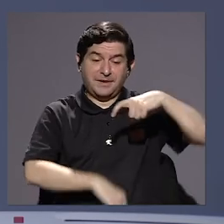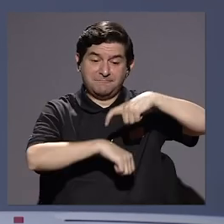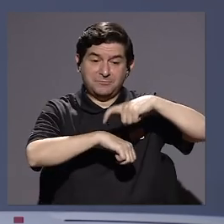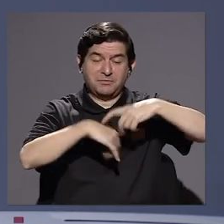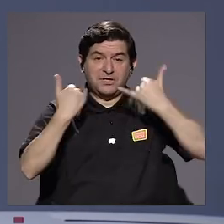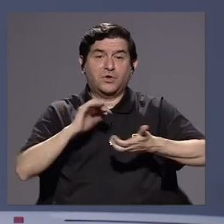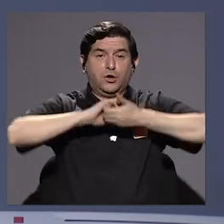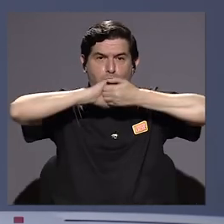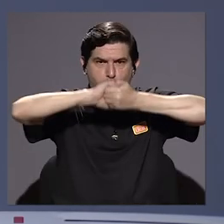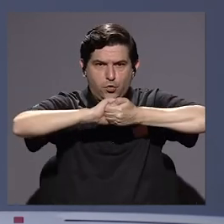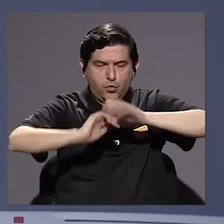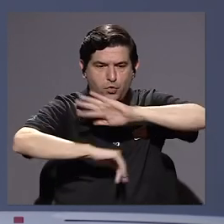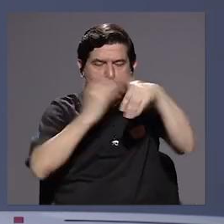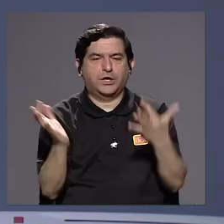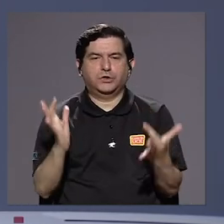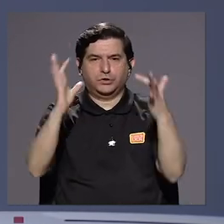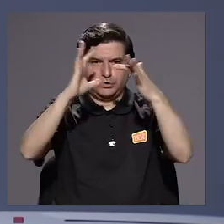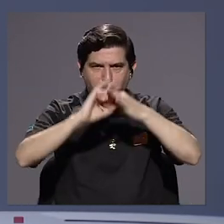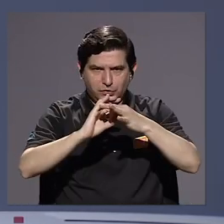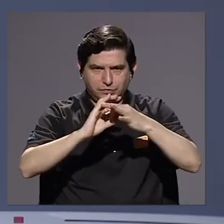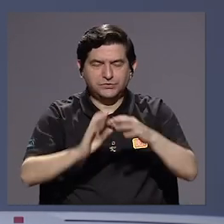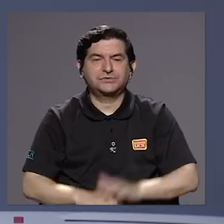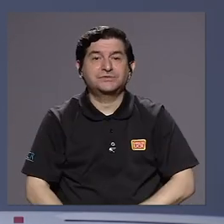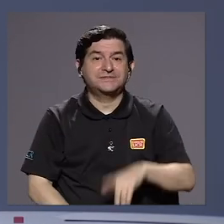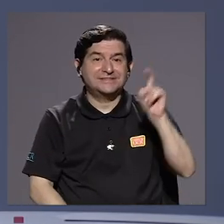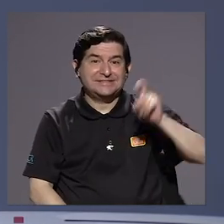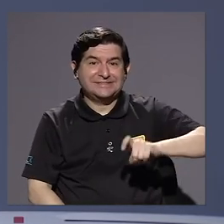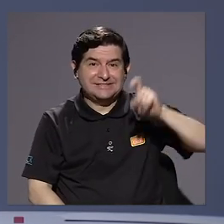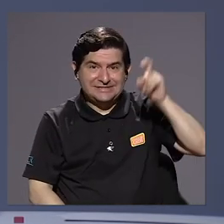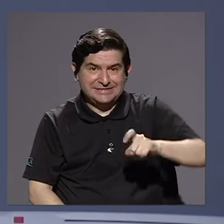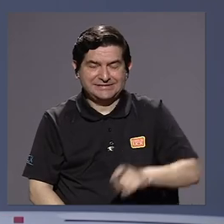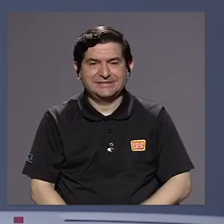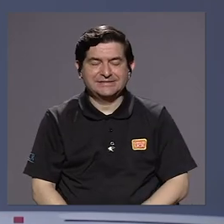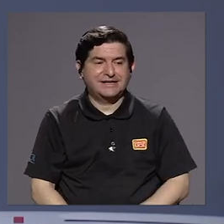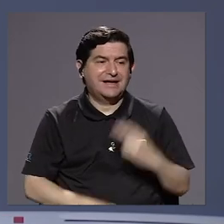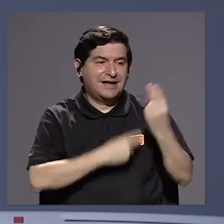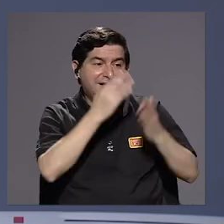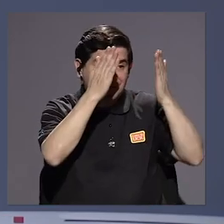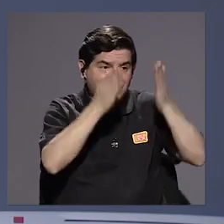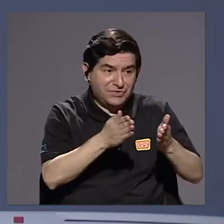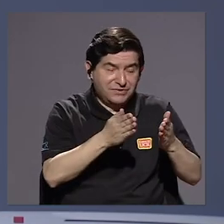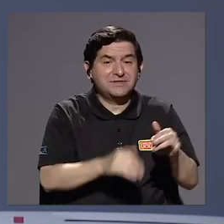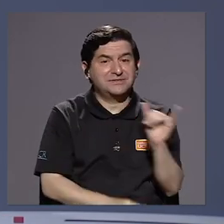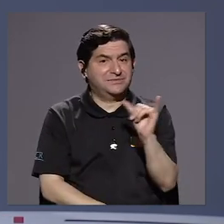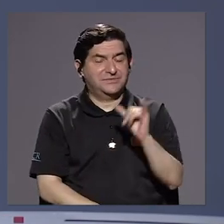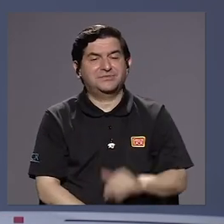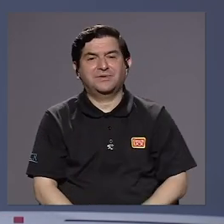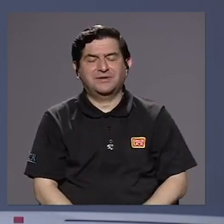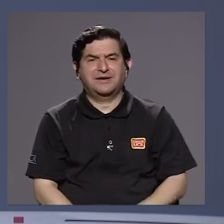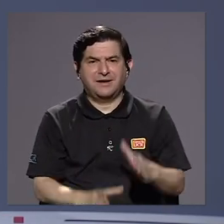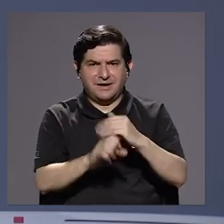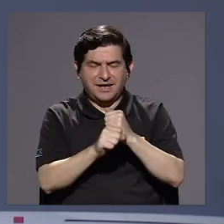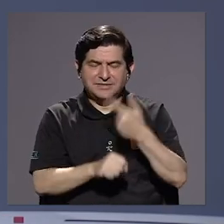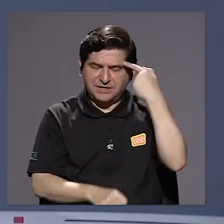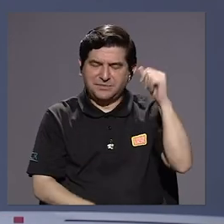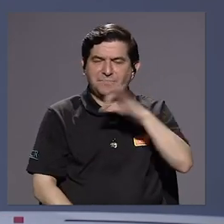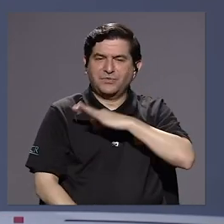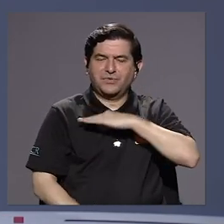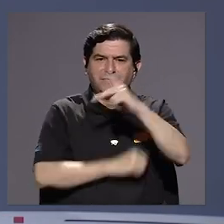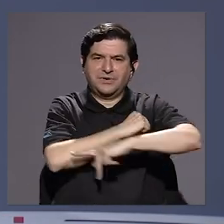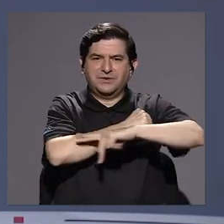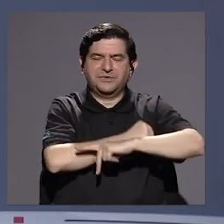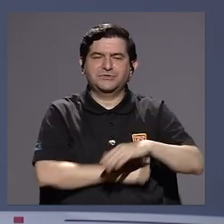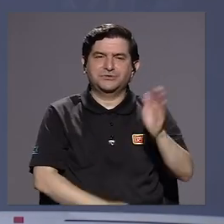momento de ser solidario, de estar todos juntos. Necesitamos de nuestro vecino y de nuestra vecina. Hagámoslo por el bien del país.